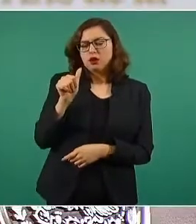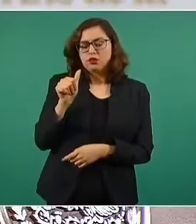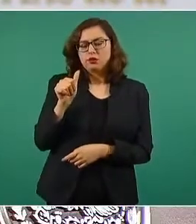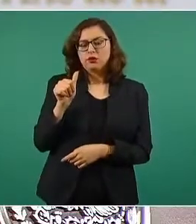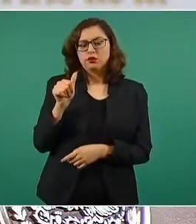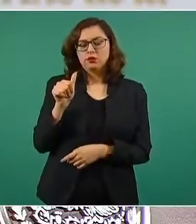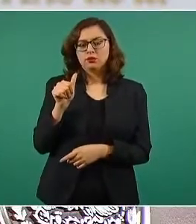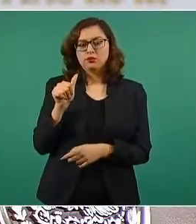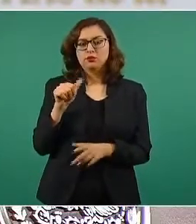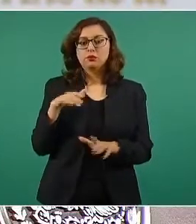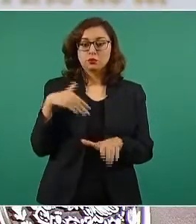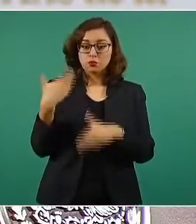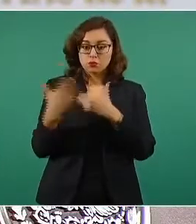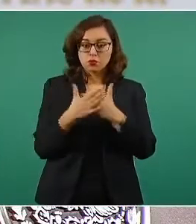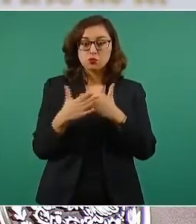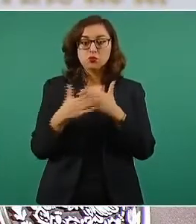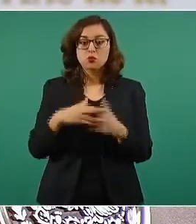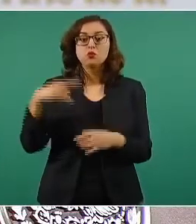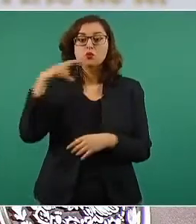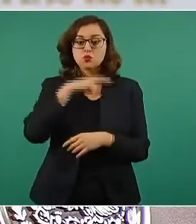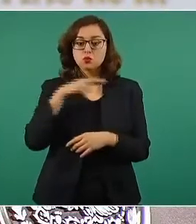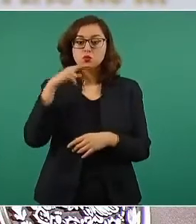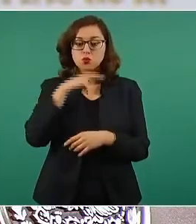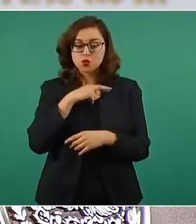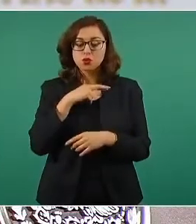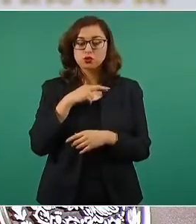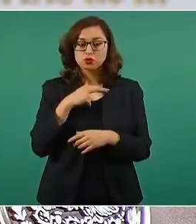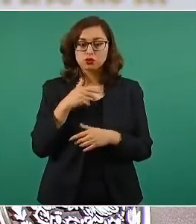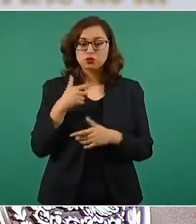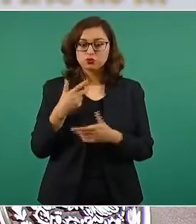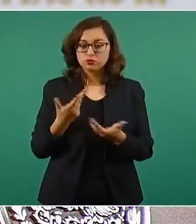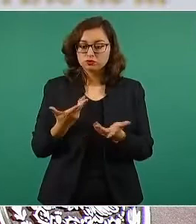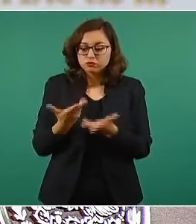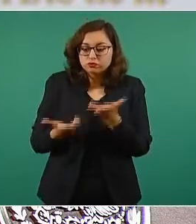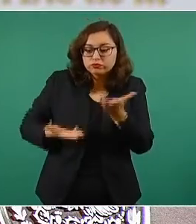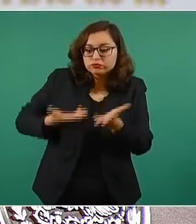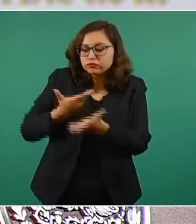lo vamos a ver lo más pronto posible ya en el anteproyecto.